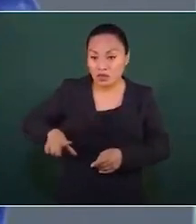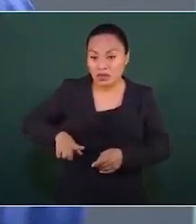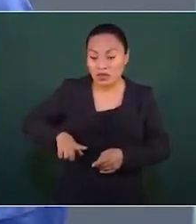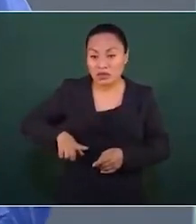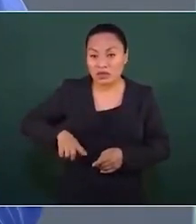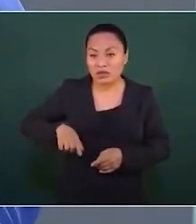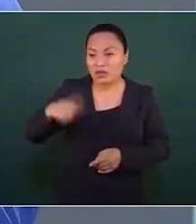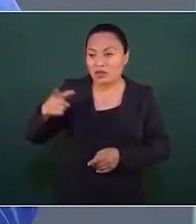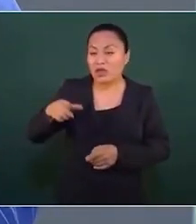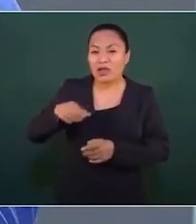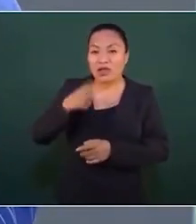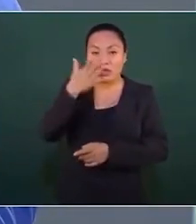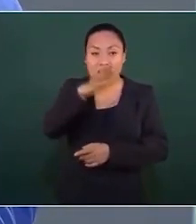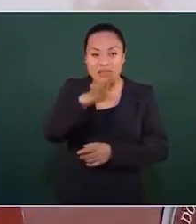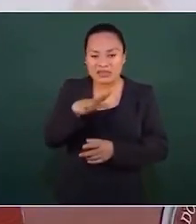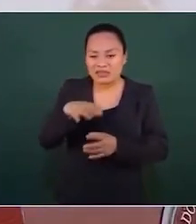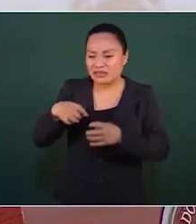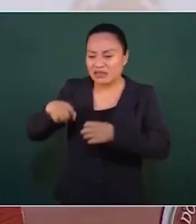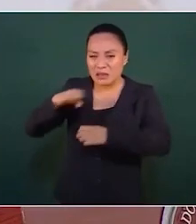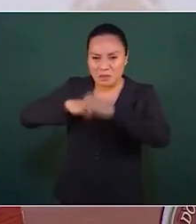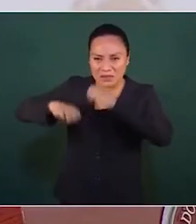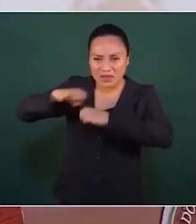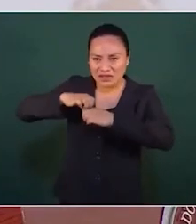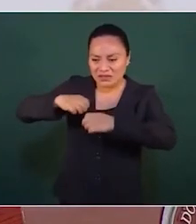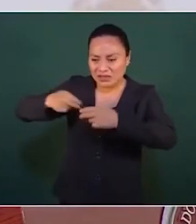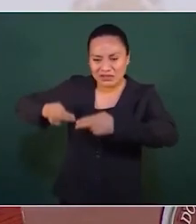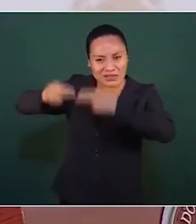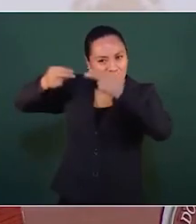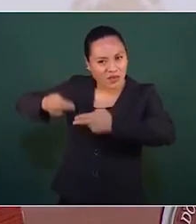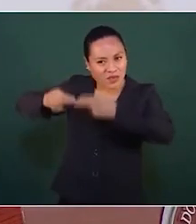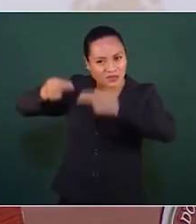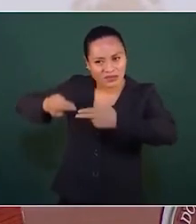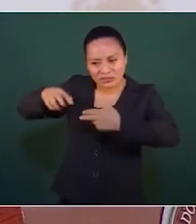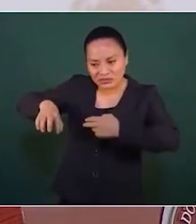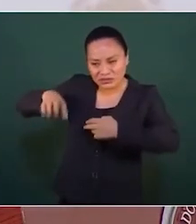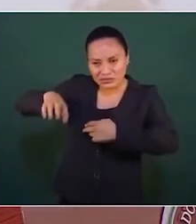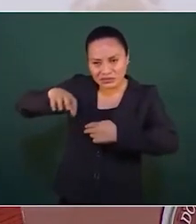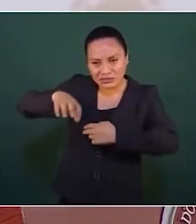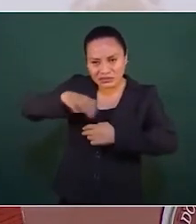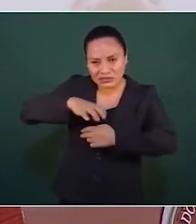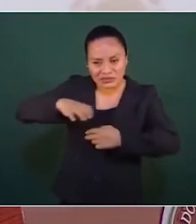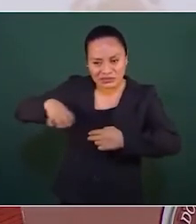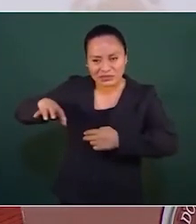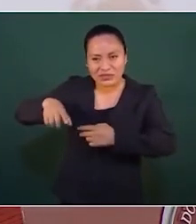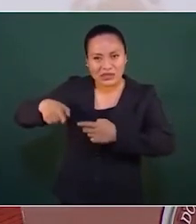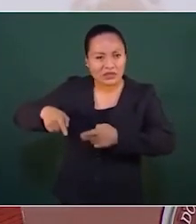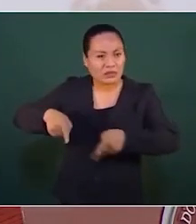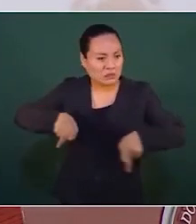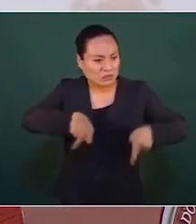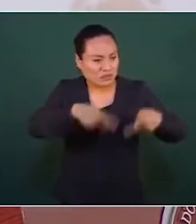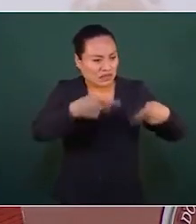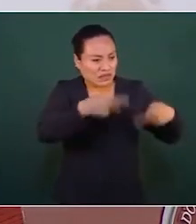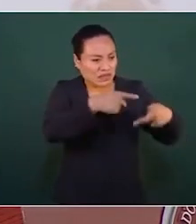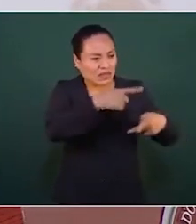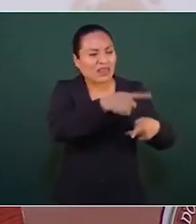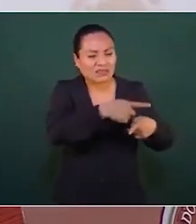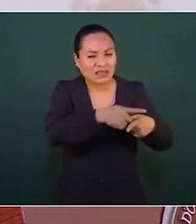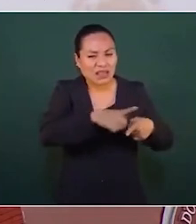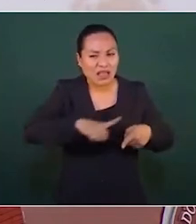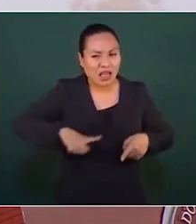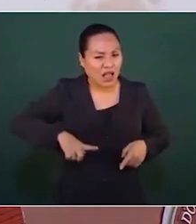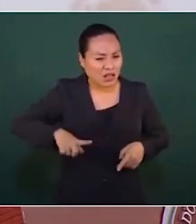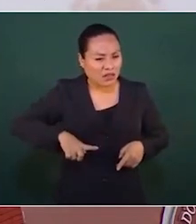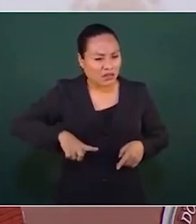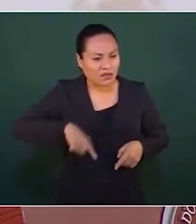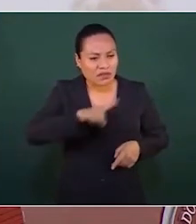monopólicas que le vendían al gobierno 100